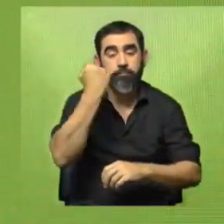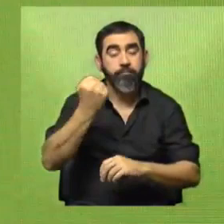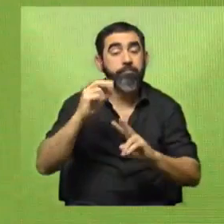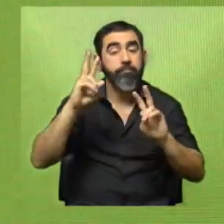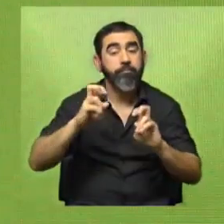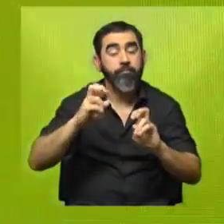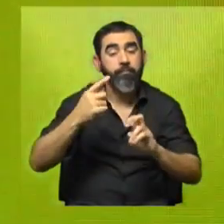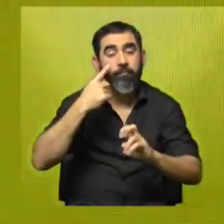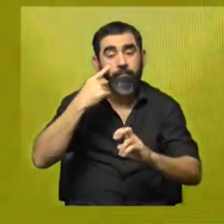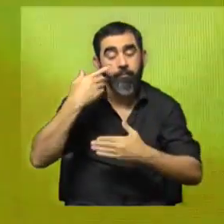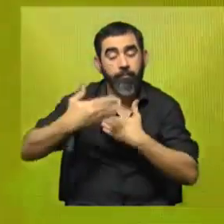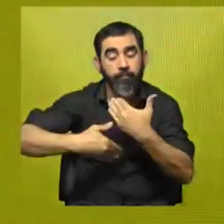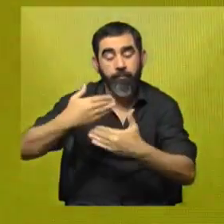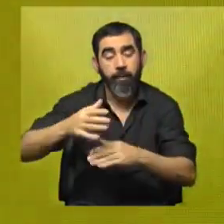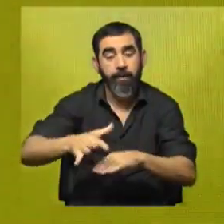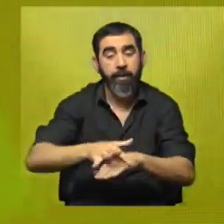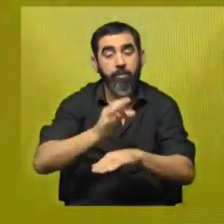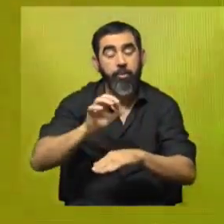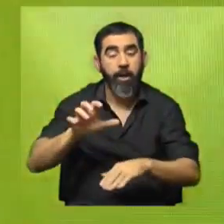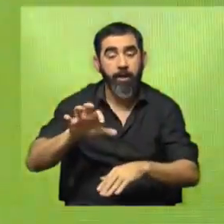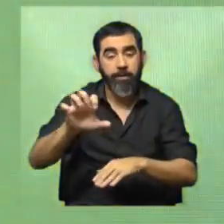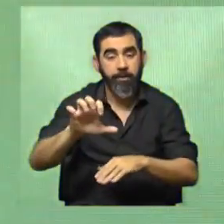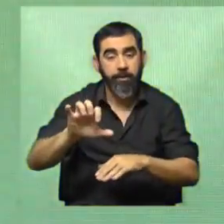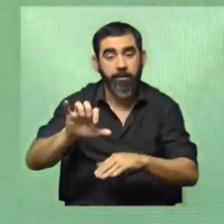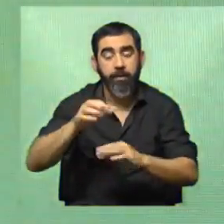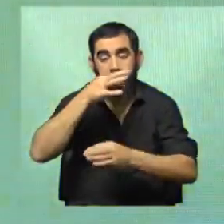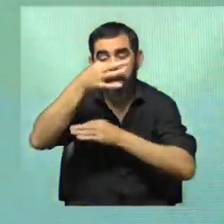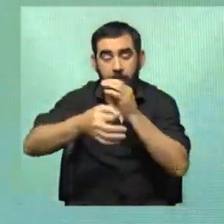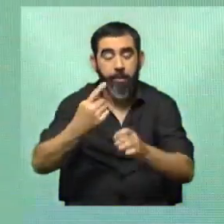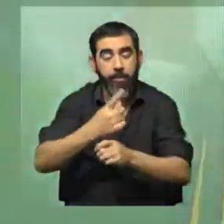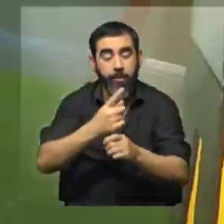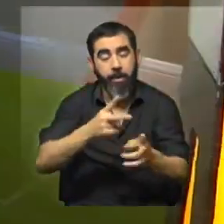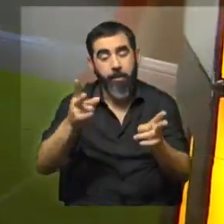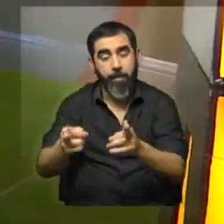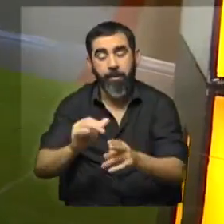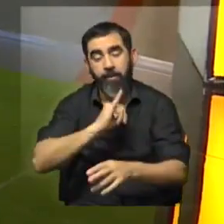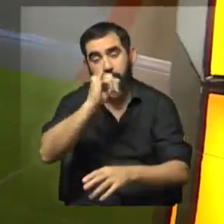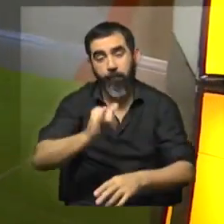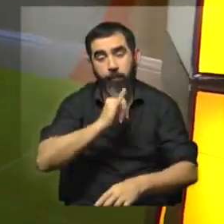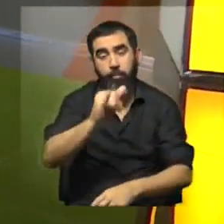con la supervivencia de las células tumorales. Ella lo explica en esta primera parte del informe.